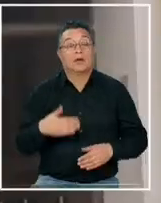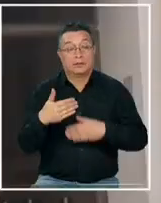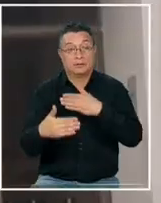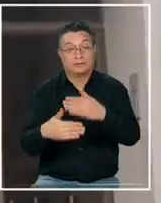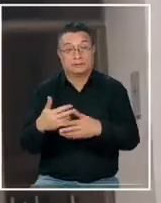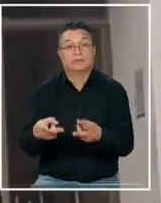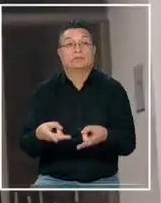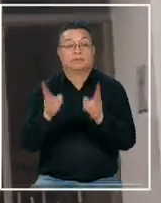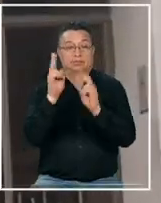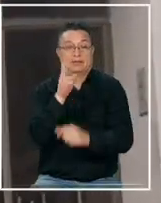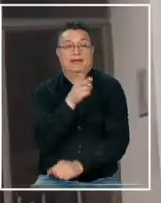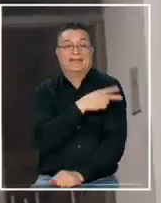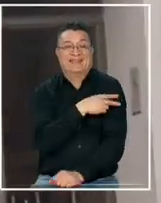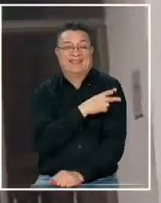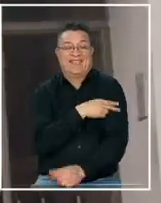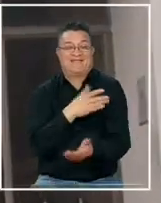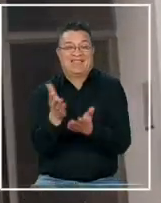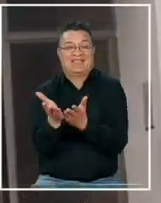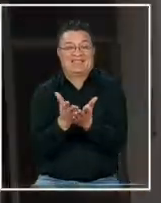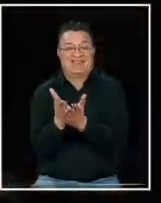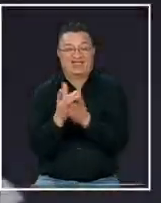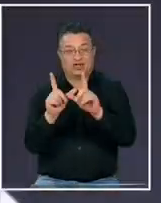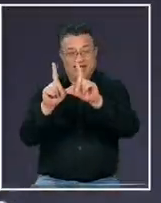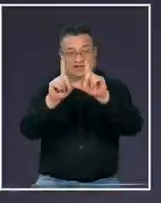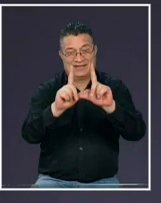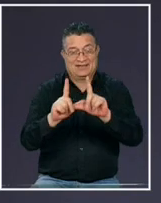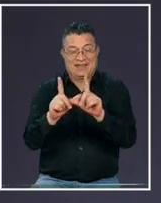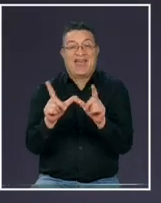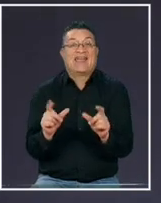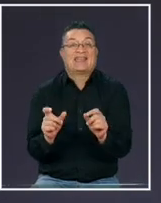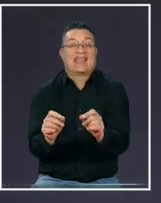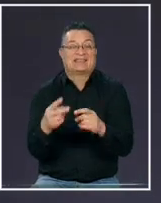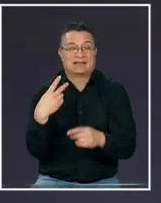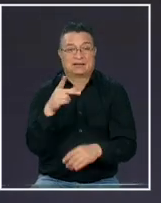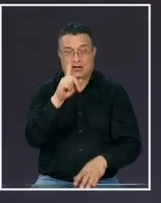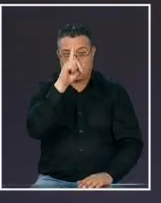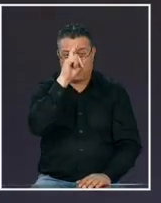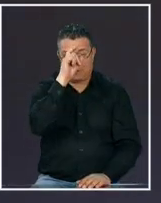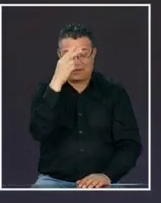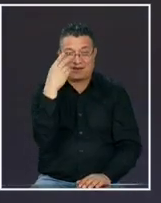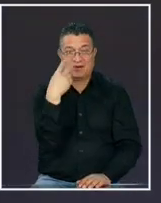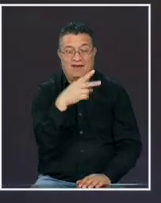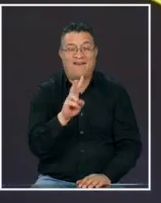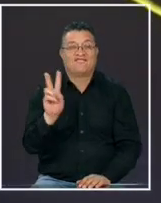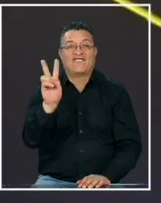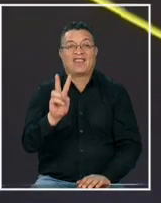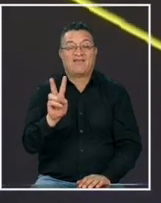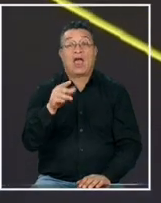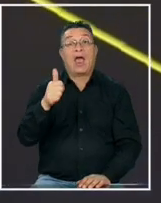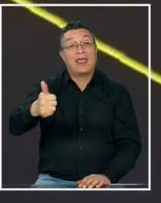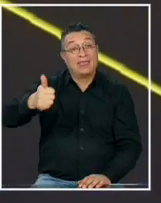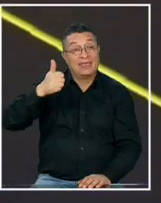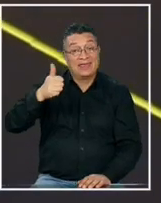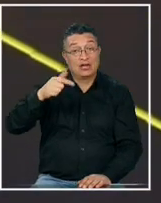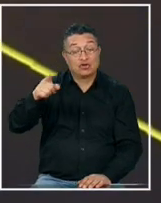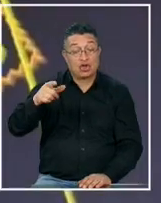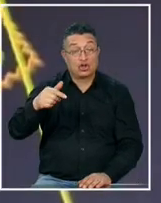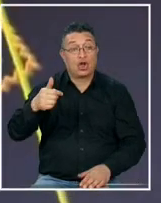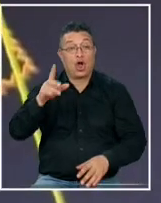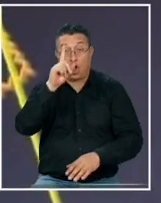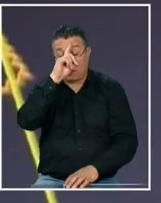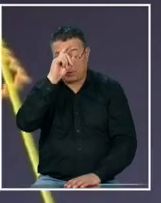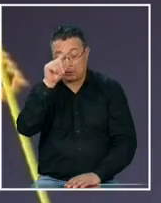autorizado por el jefe del servicio de radioterapia oncológica del hospital la dirección del establecimiento al enterarse